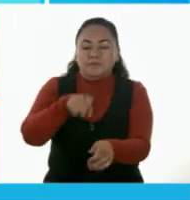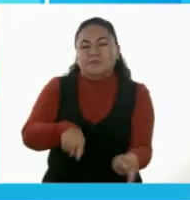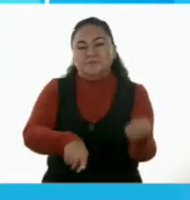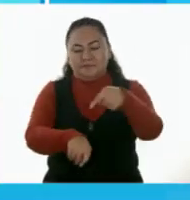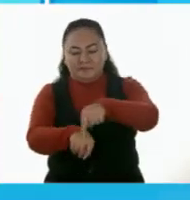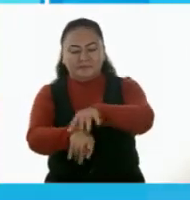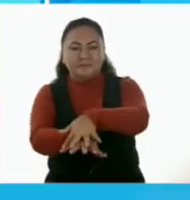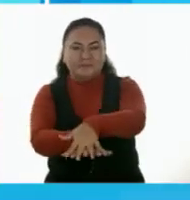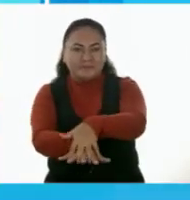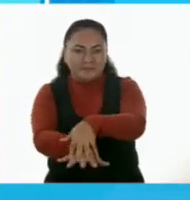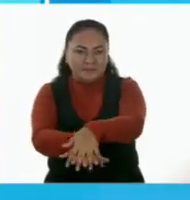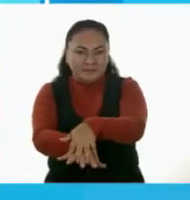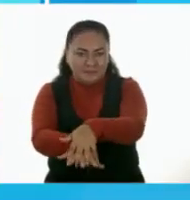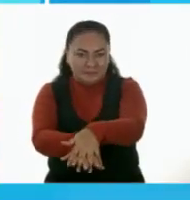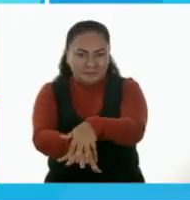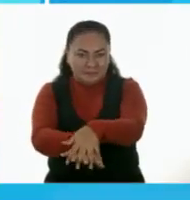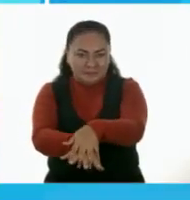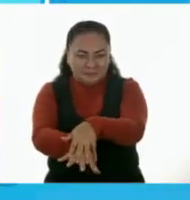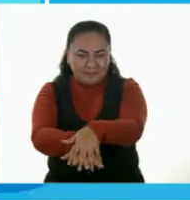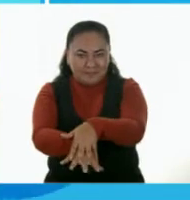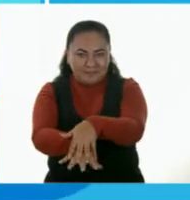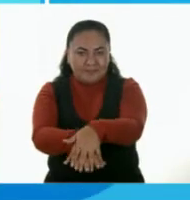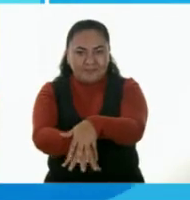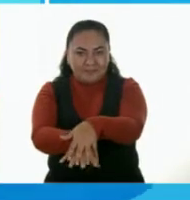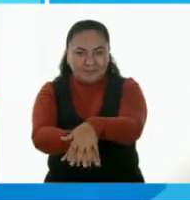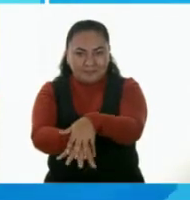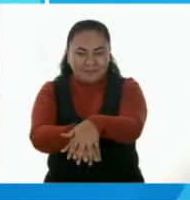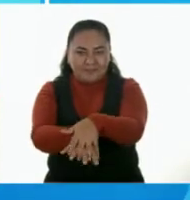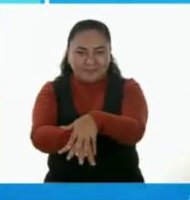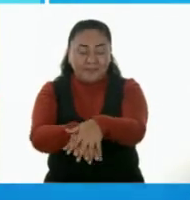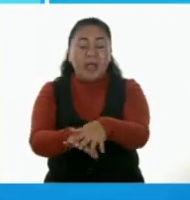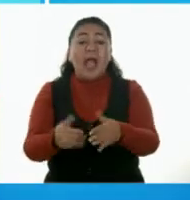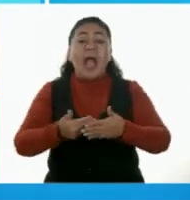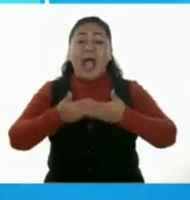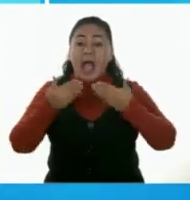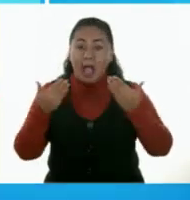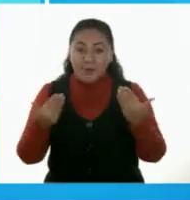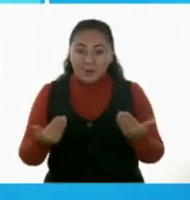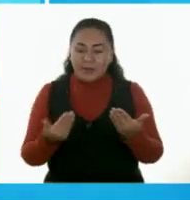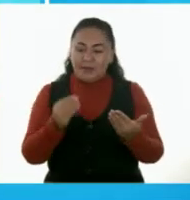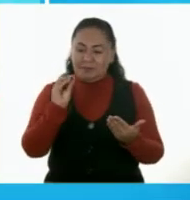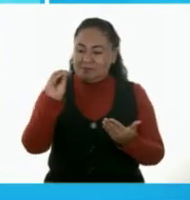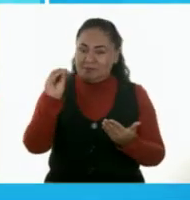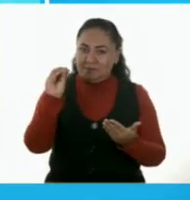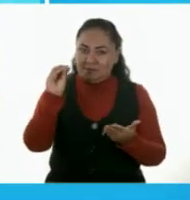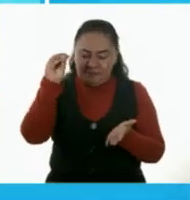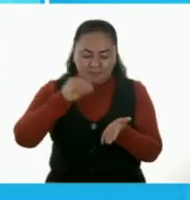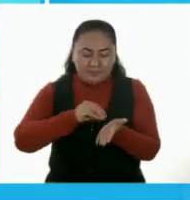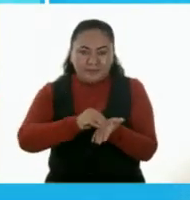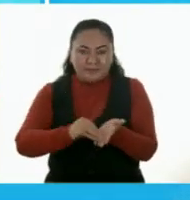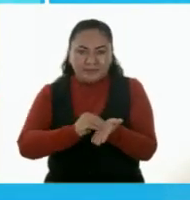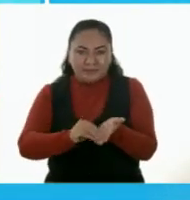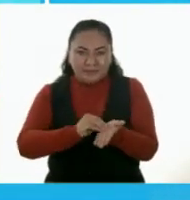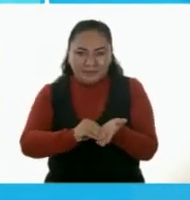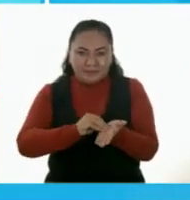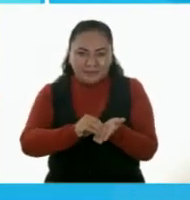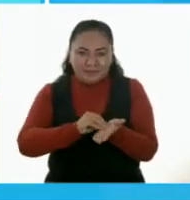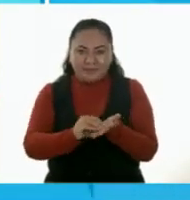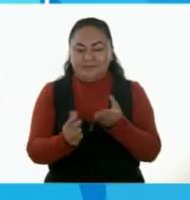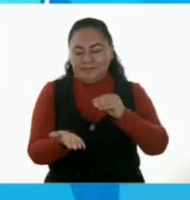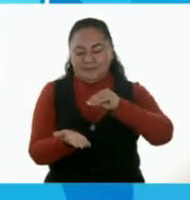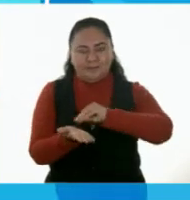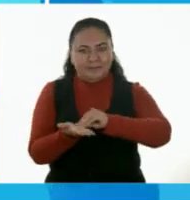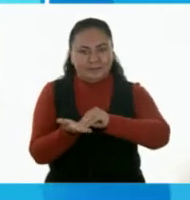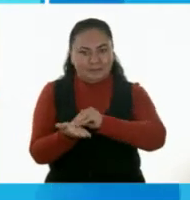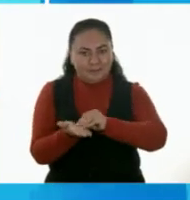con la otra mano. Frota los dedos. Ahora, como que rasguñas la palma de tus manos para lavar tus uñas.